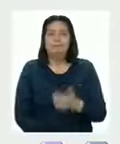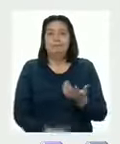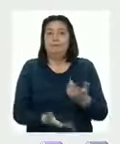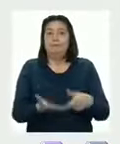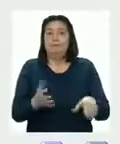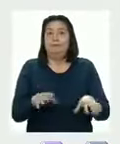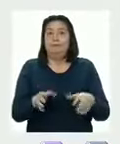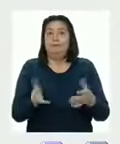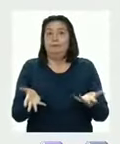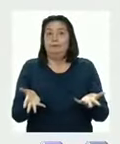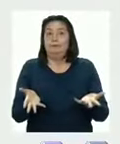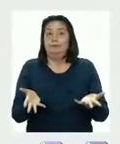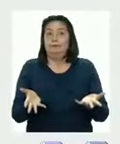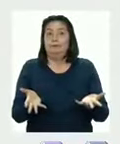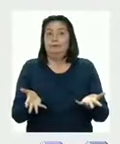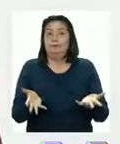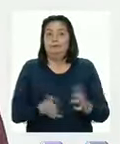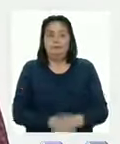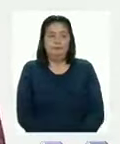podemos hacer?